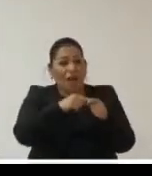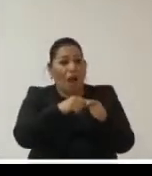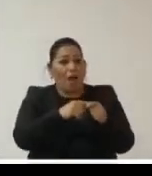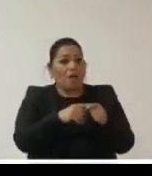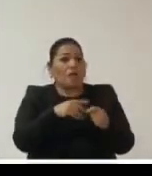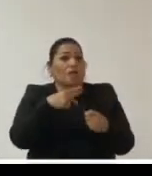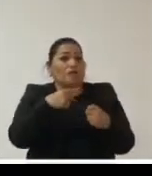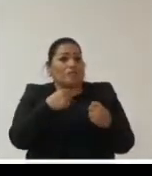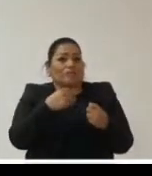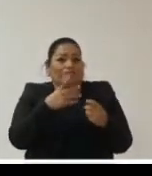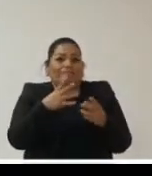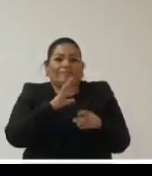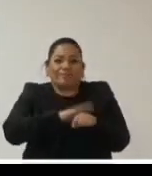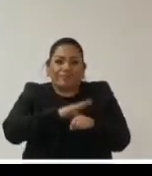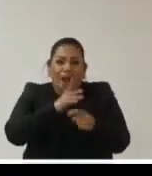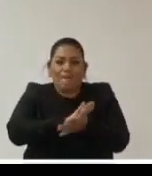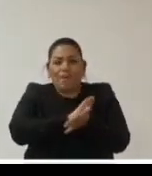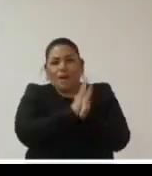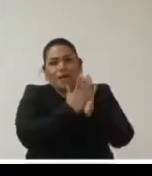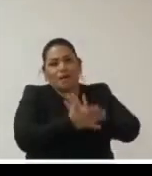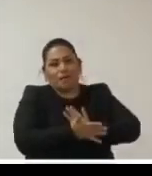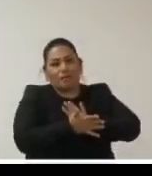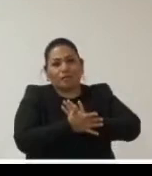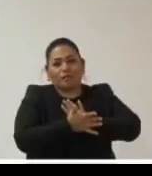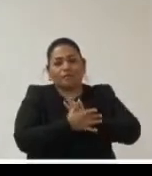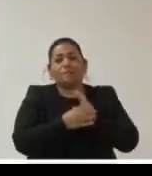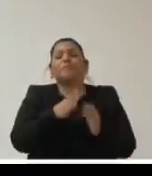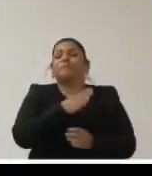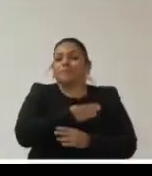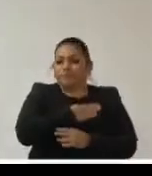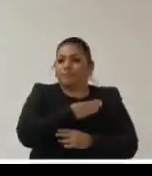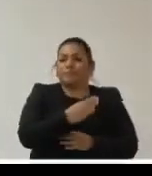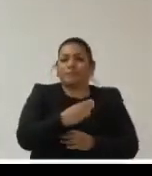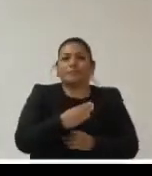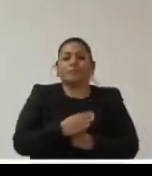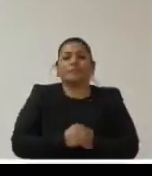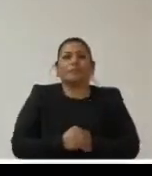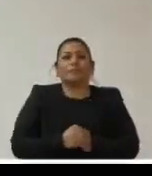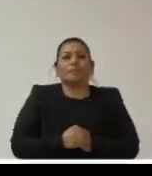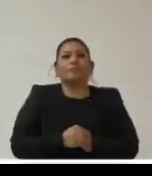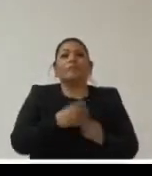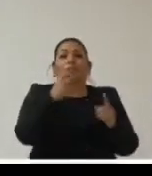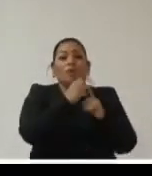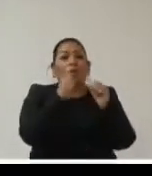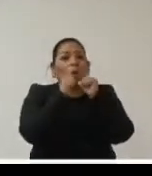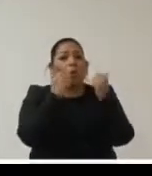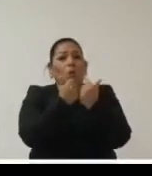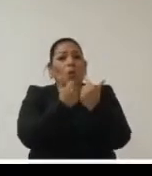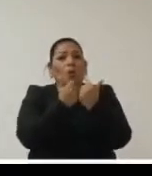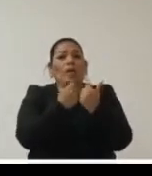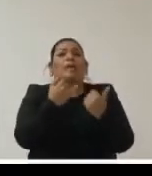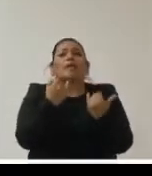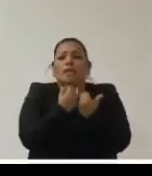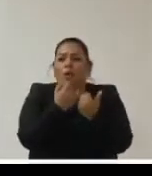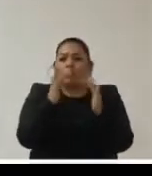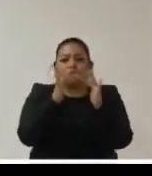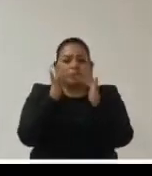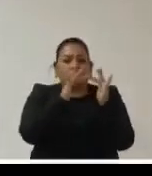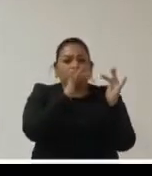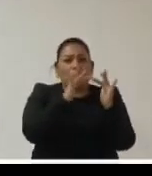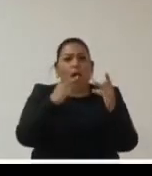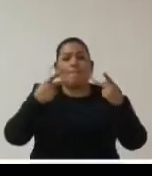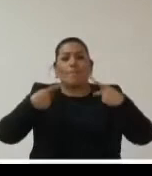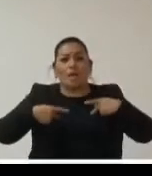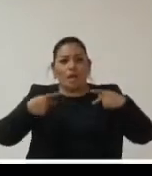ha adquirido una mayor relevancia que bueno que también organizaciones de sociedad civil y gente